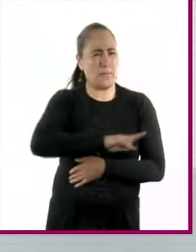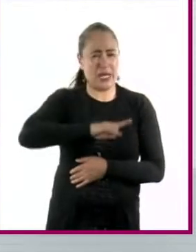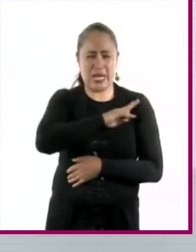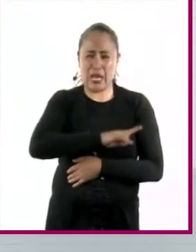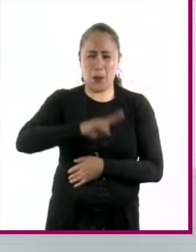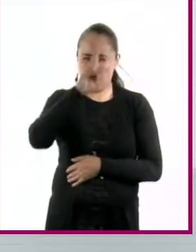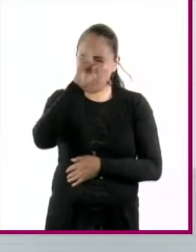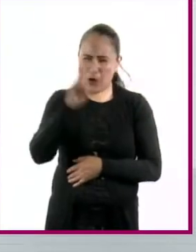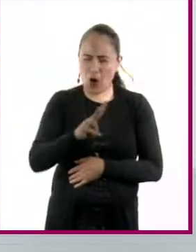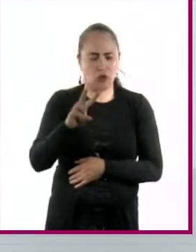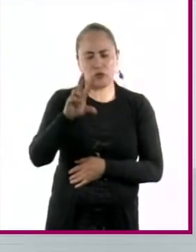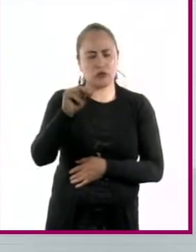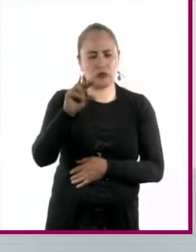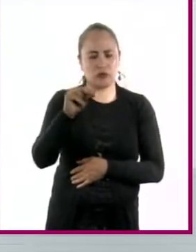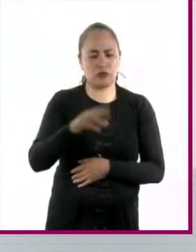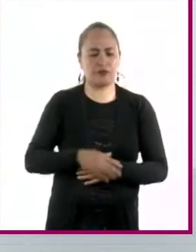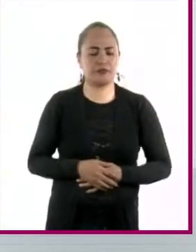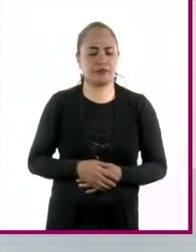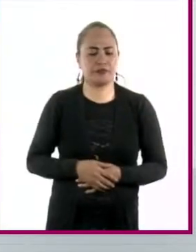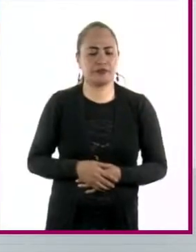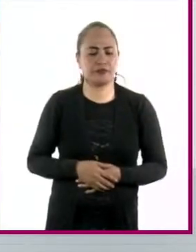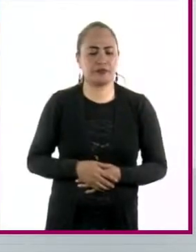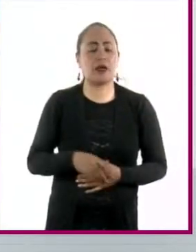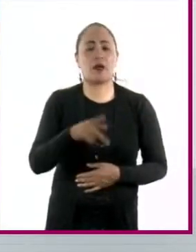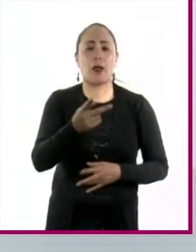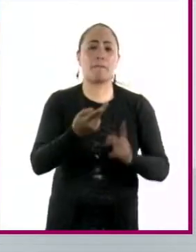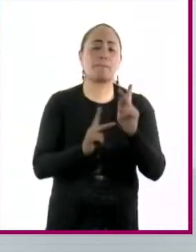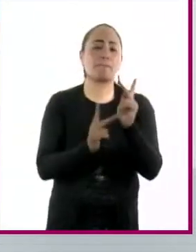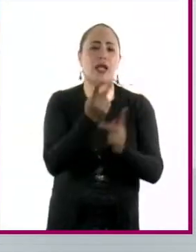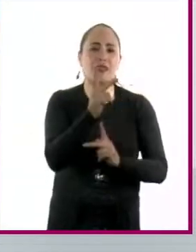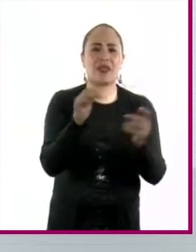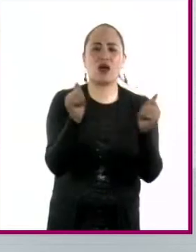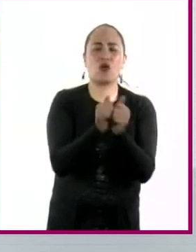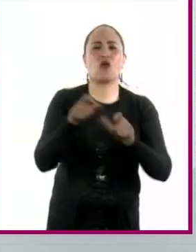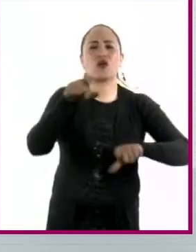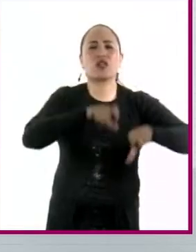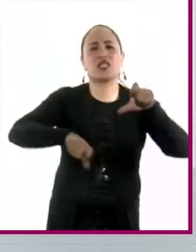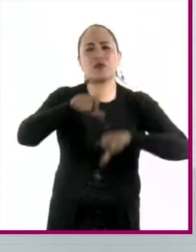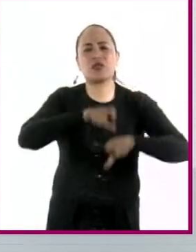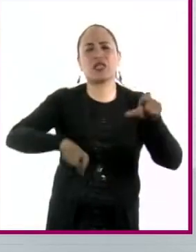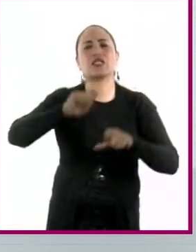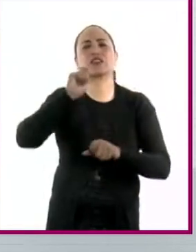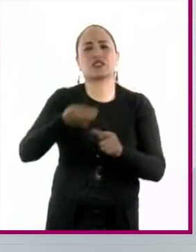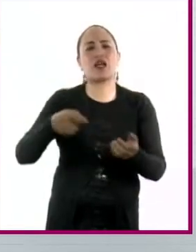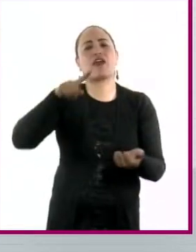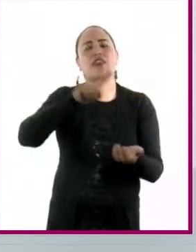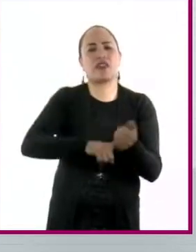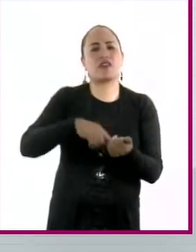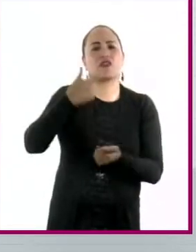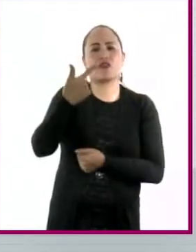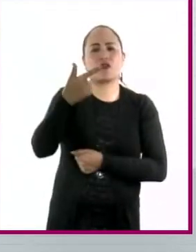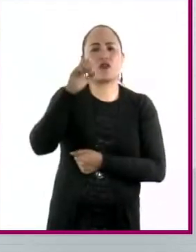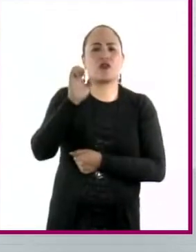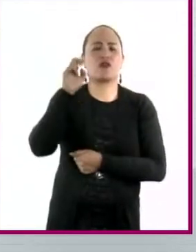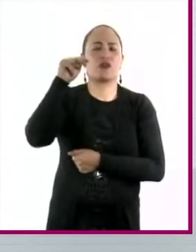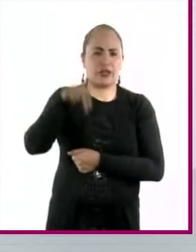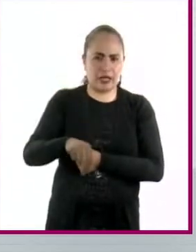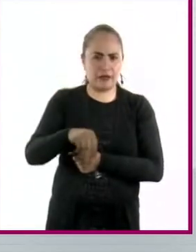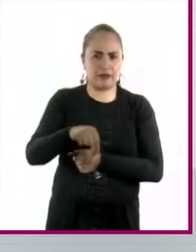tóxico que muchos herbicidas. Y lo que hacen las plantas transgénicas es tener un gen insertado en la planta que